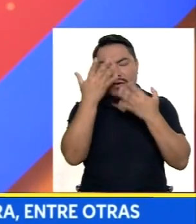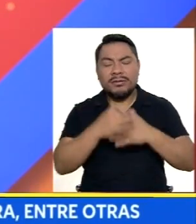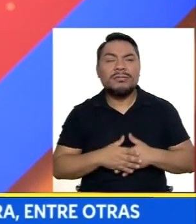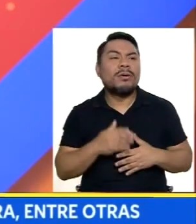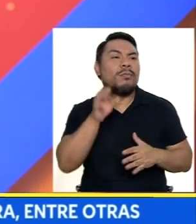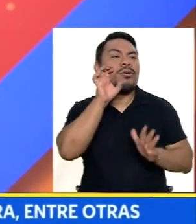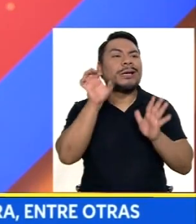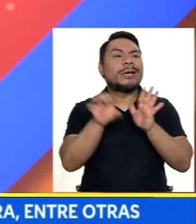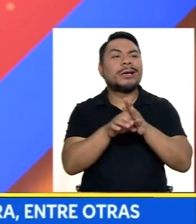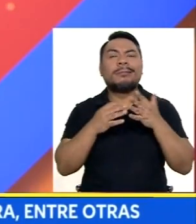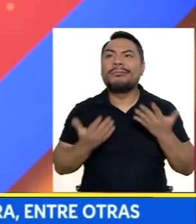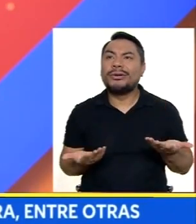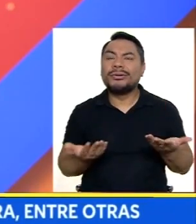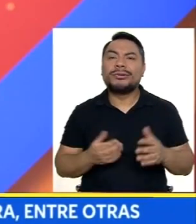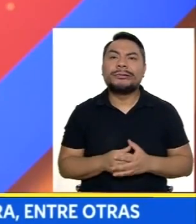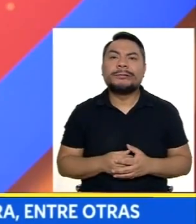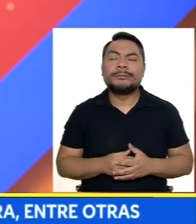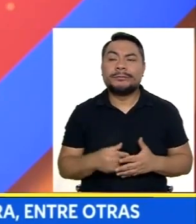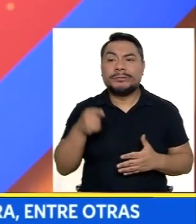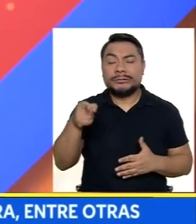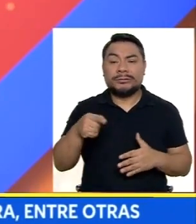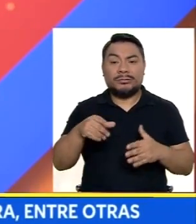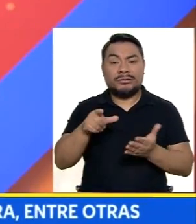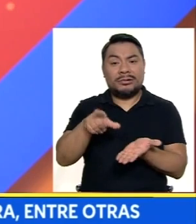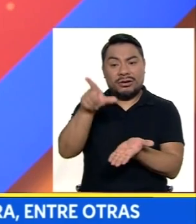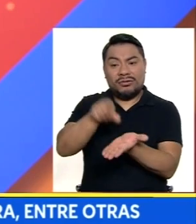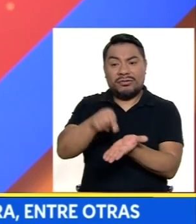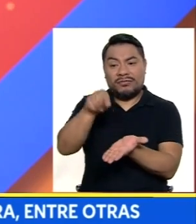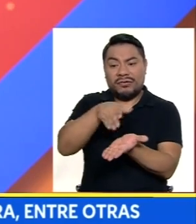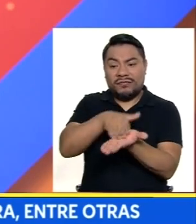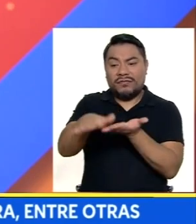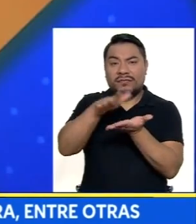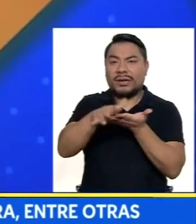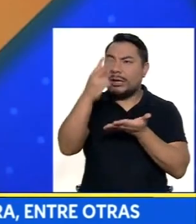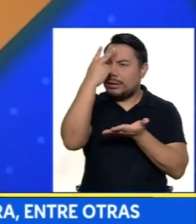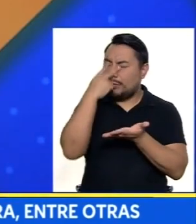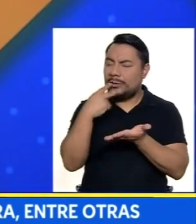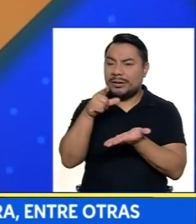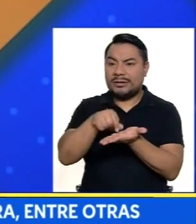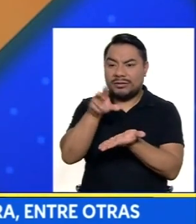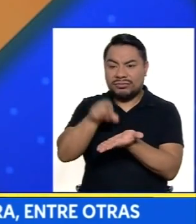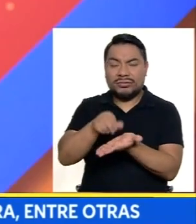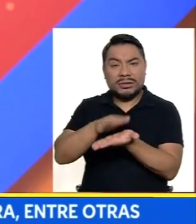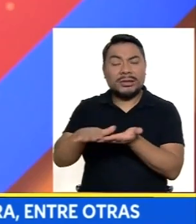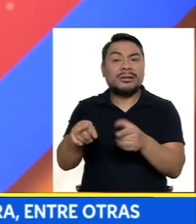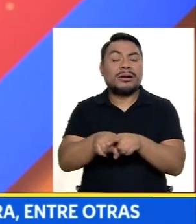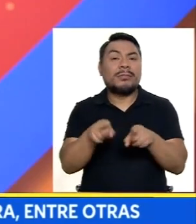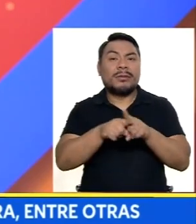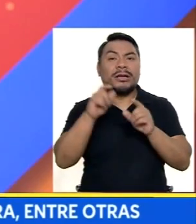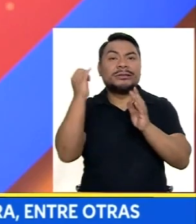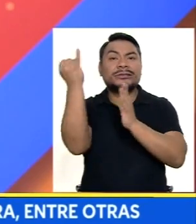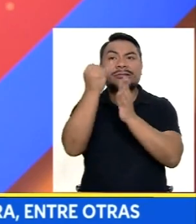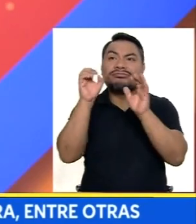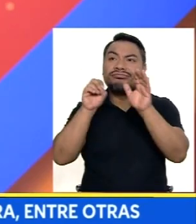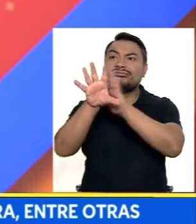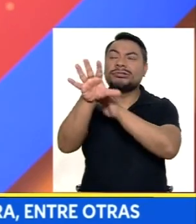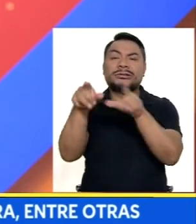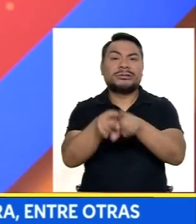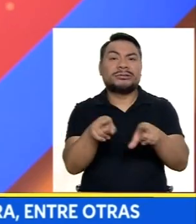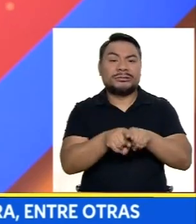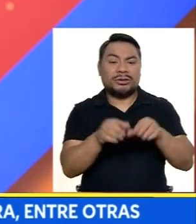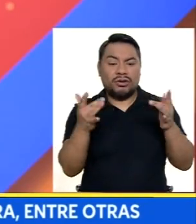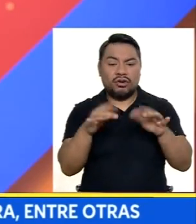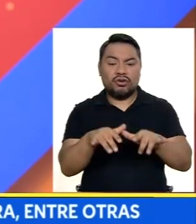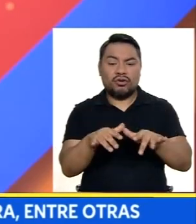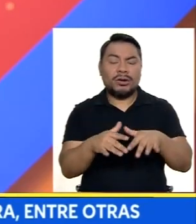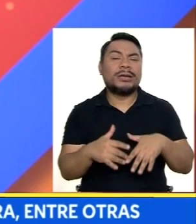Como por ejemplo Impresoras braille Magnificadores De imágenes Teclado Para